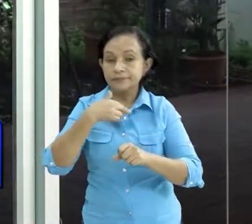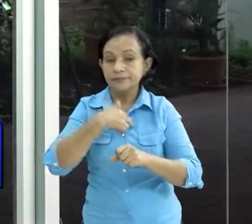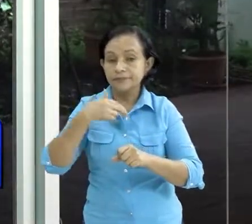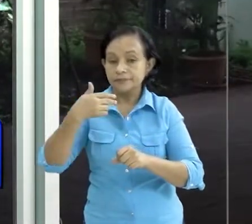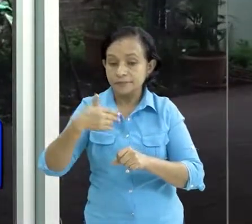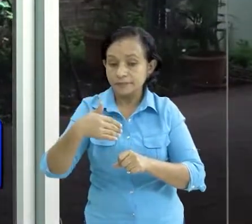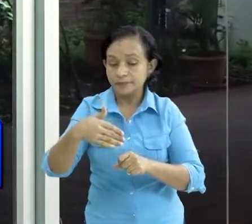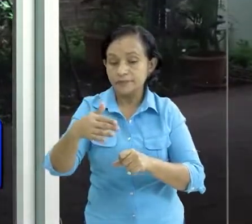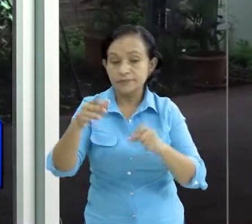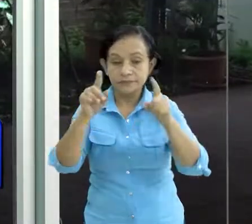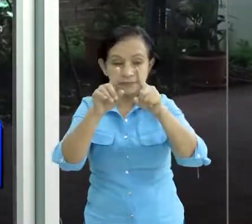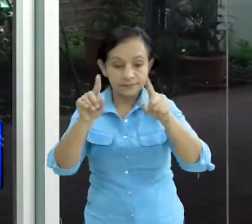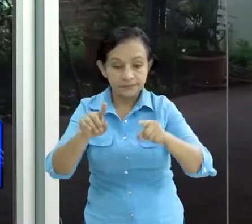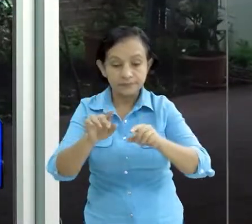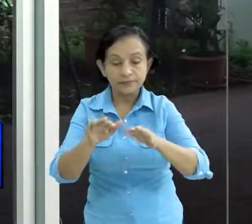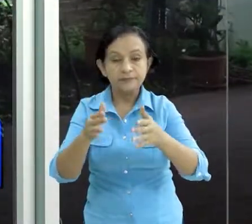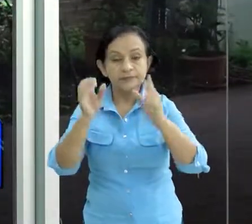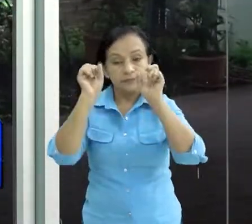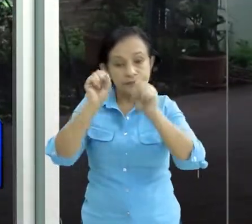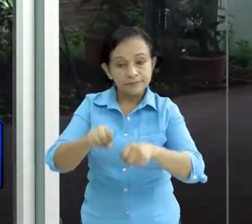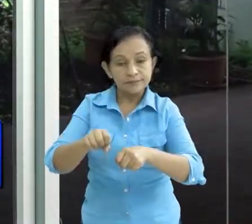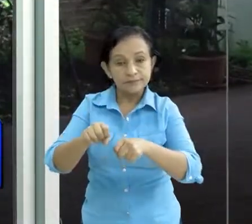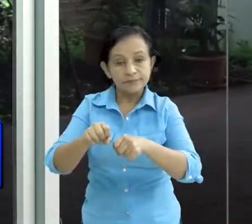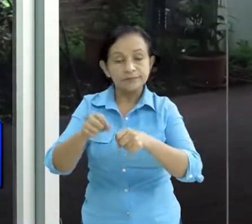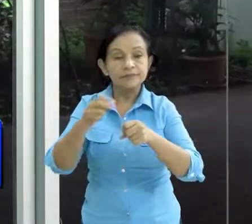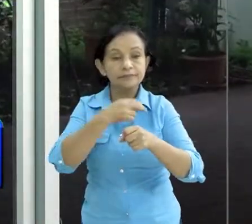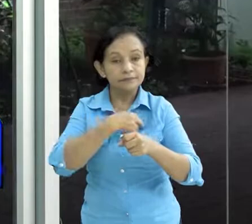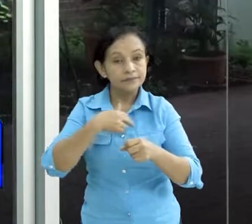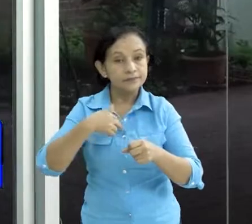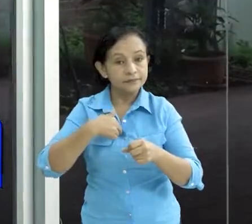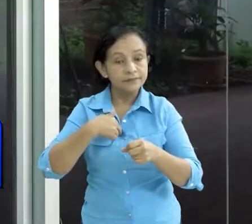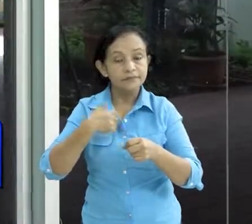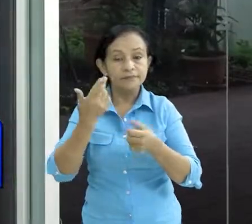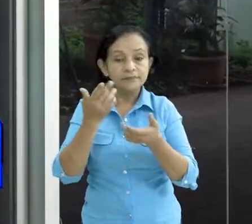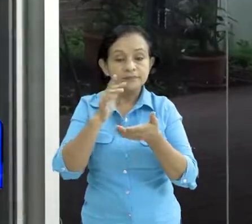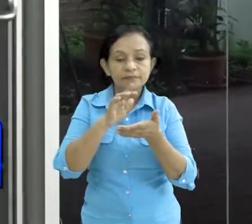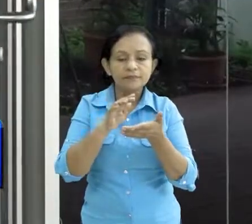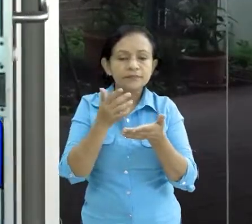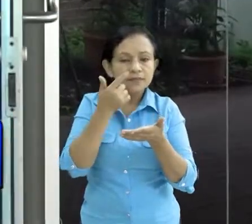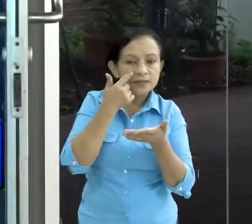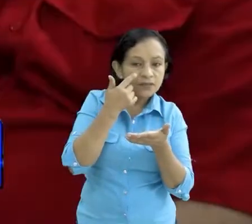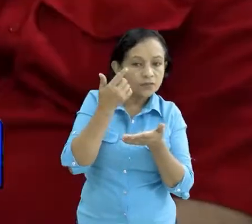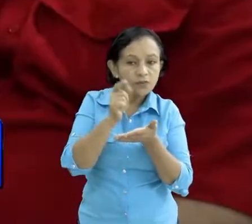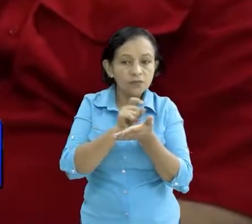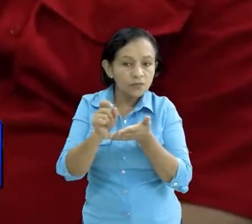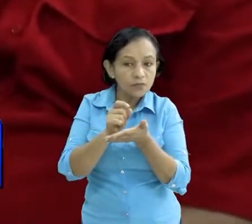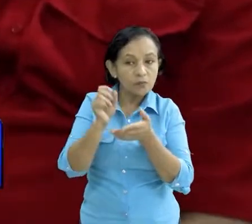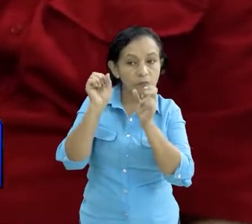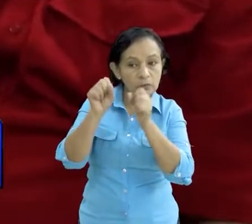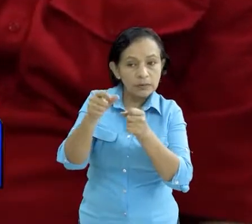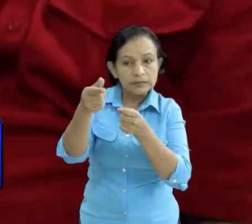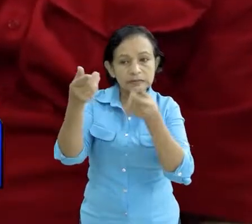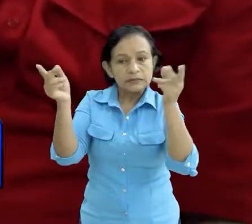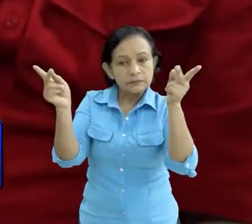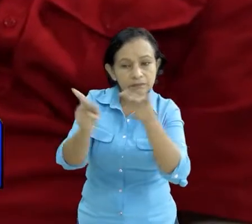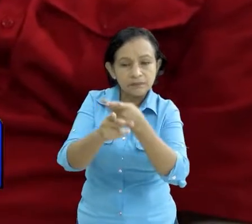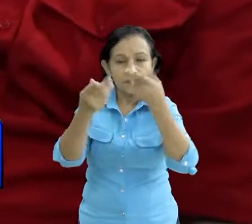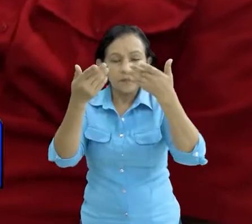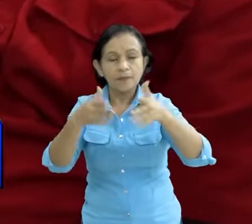herramienta para poderla aplicar y calcular esos daños que posiblemente